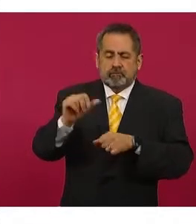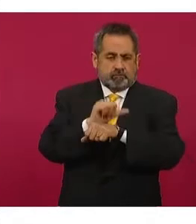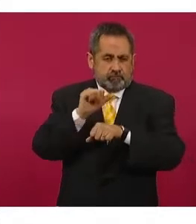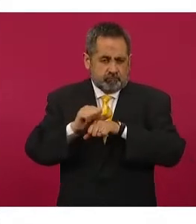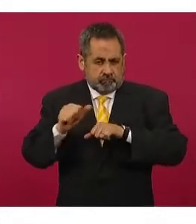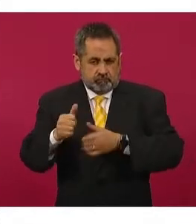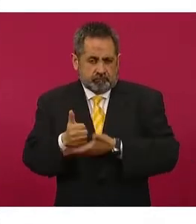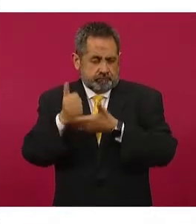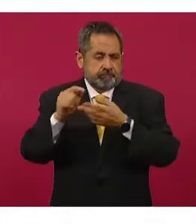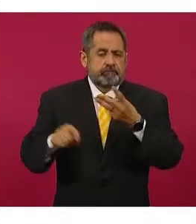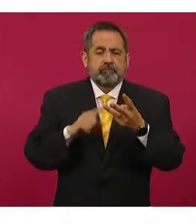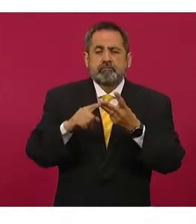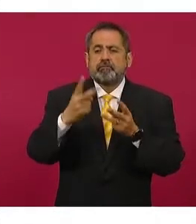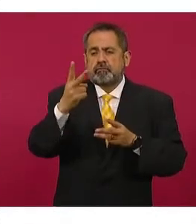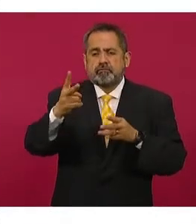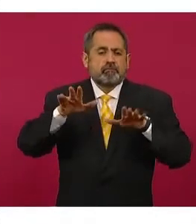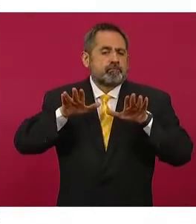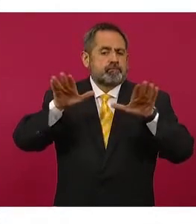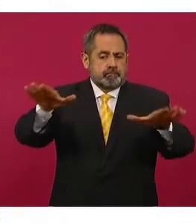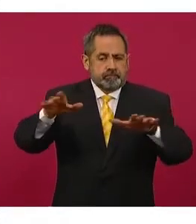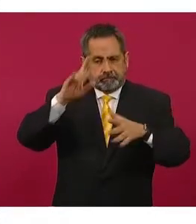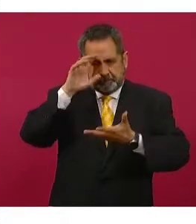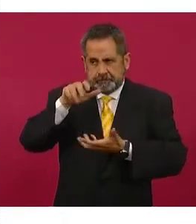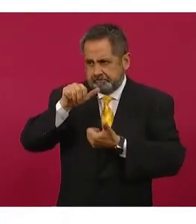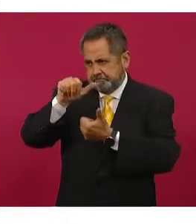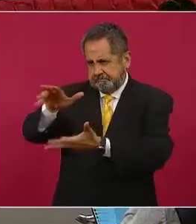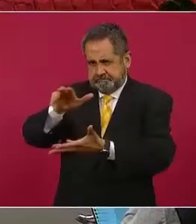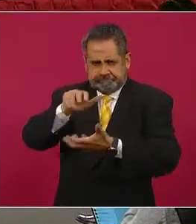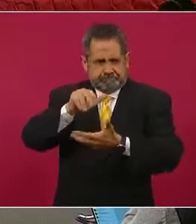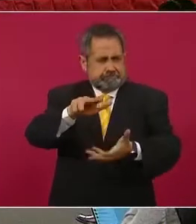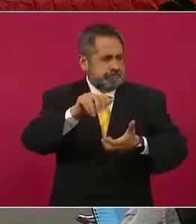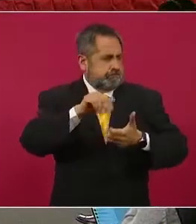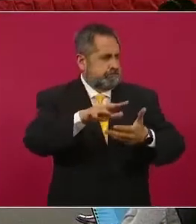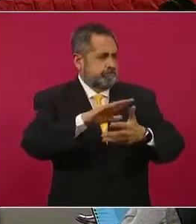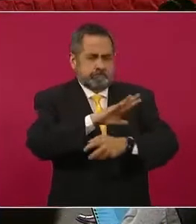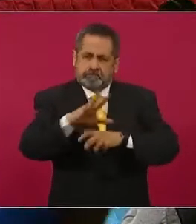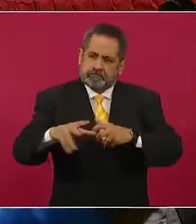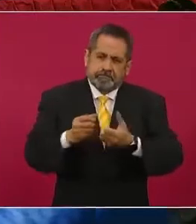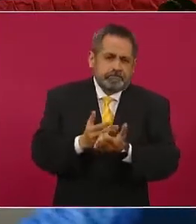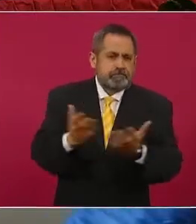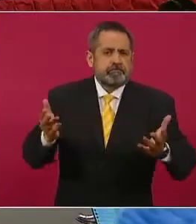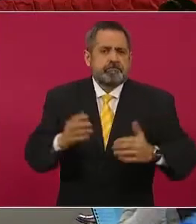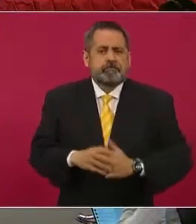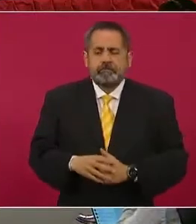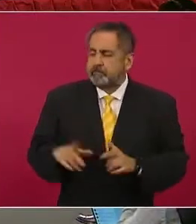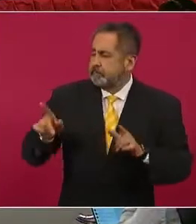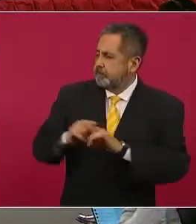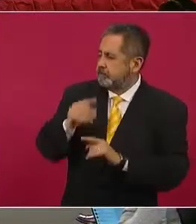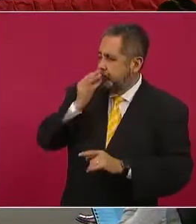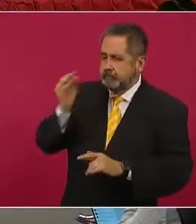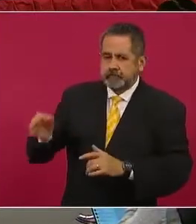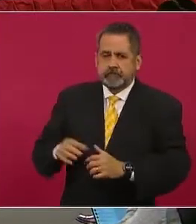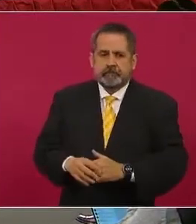y dos aeronaves para hacer la distribución de las vacunas. Es todo, señor secretario.